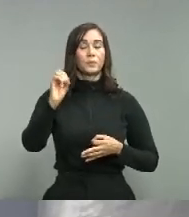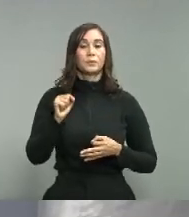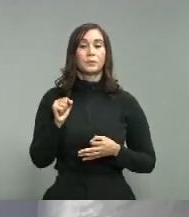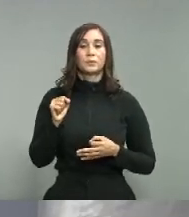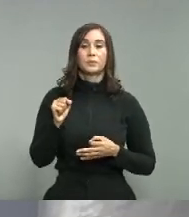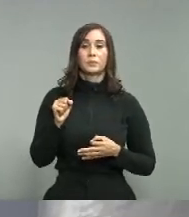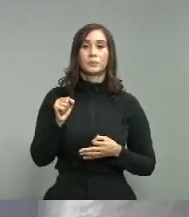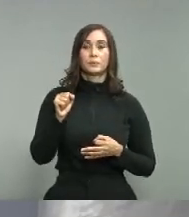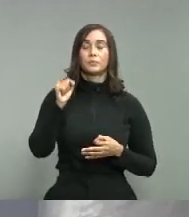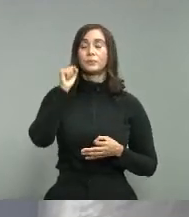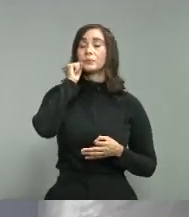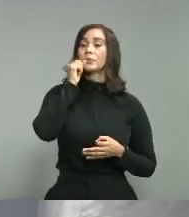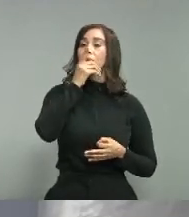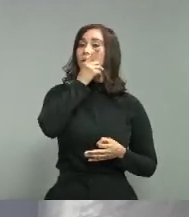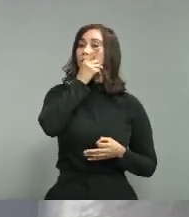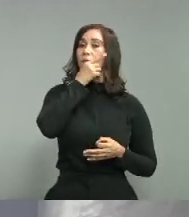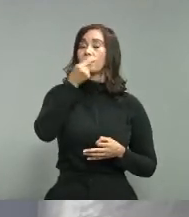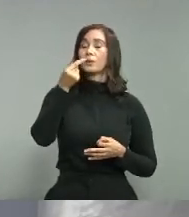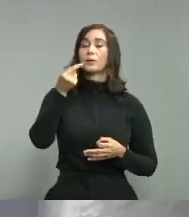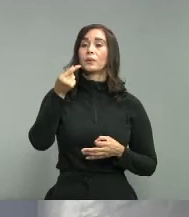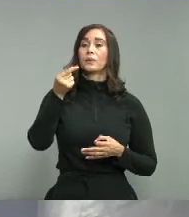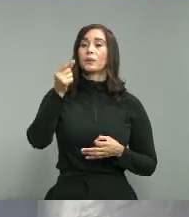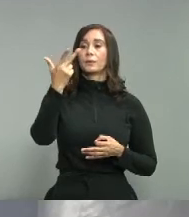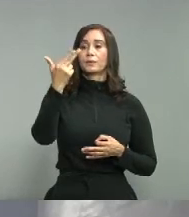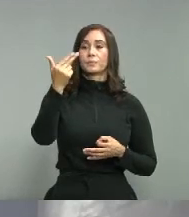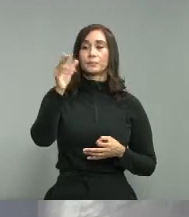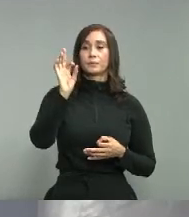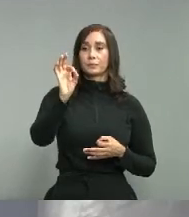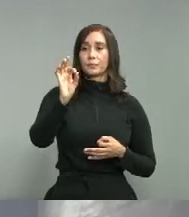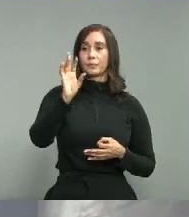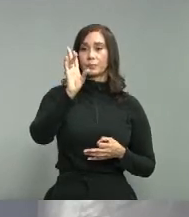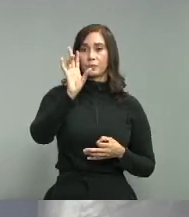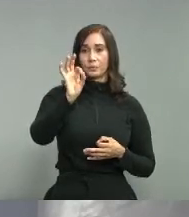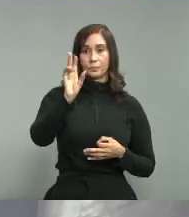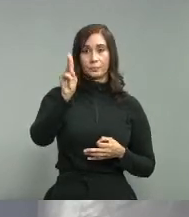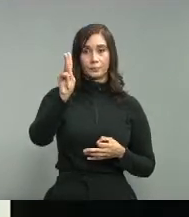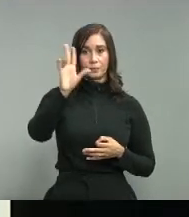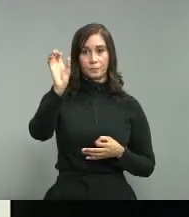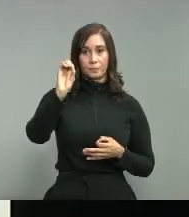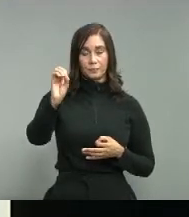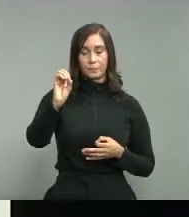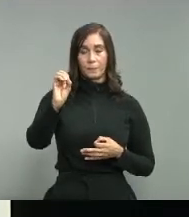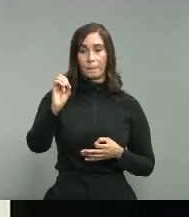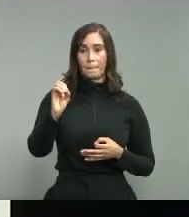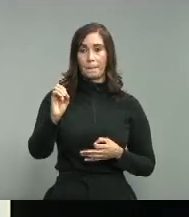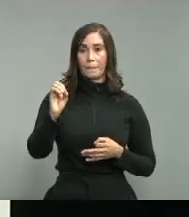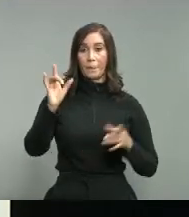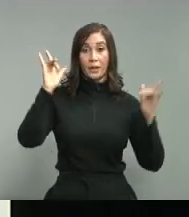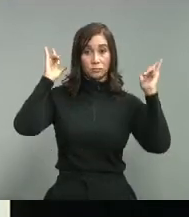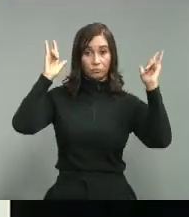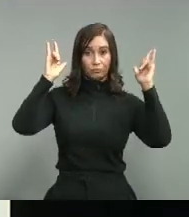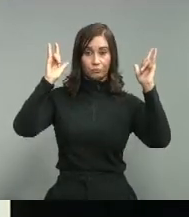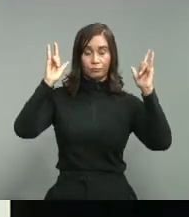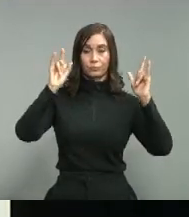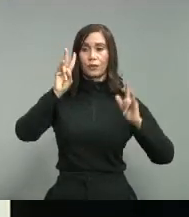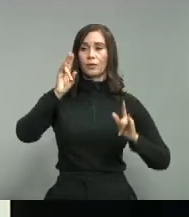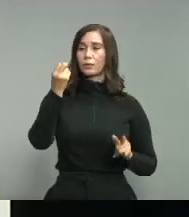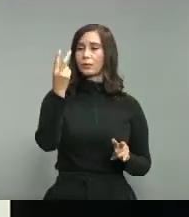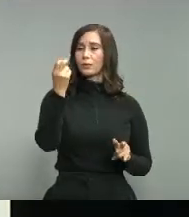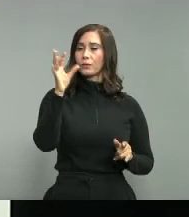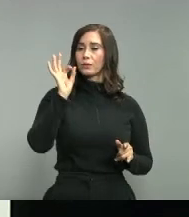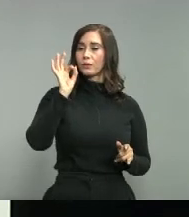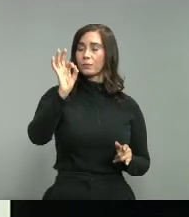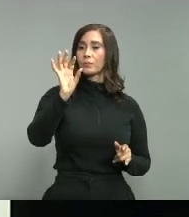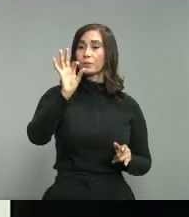santo domingo de guzmán 13 punto 93 por ciento santiago 12 punto